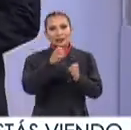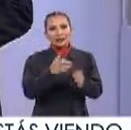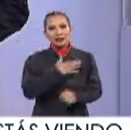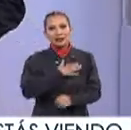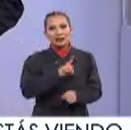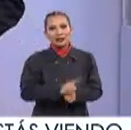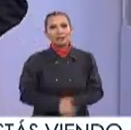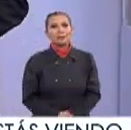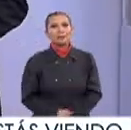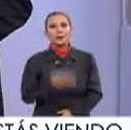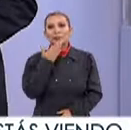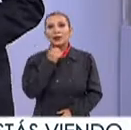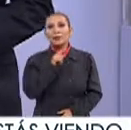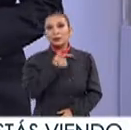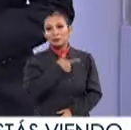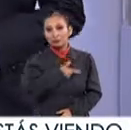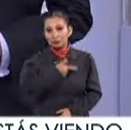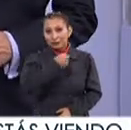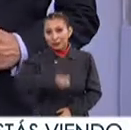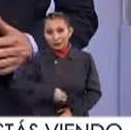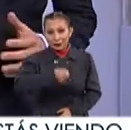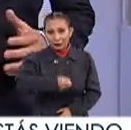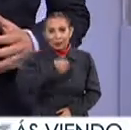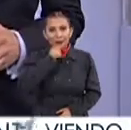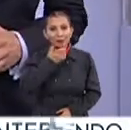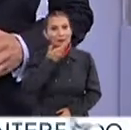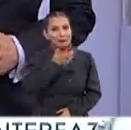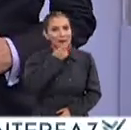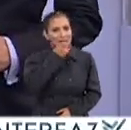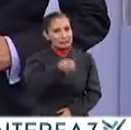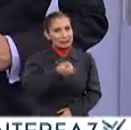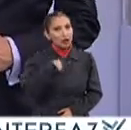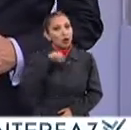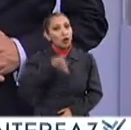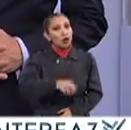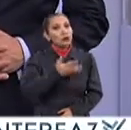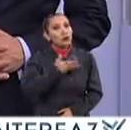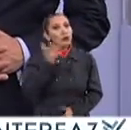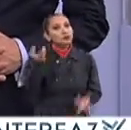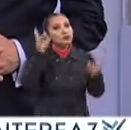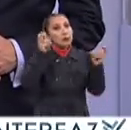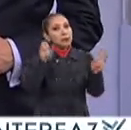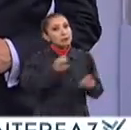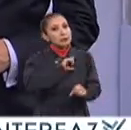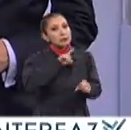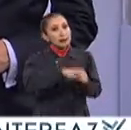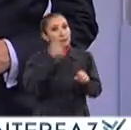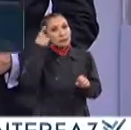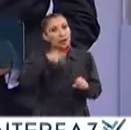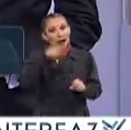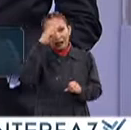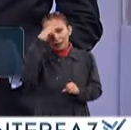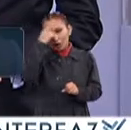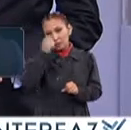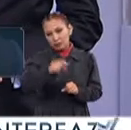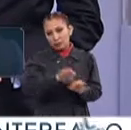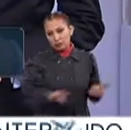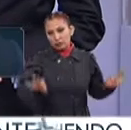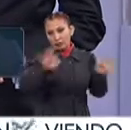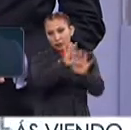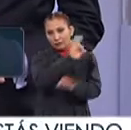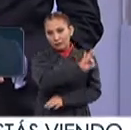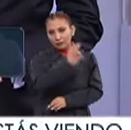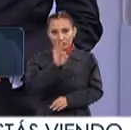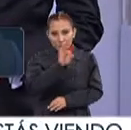¿cómo estás? Muy buenos días Muy bien Omar, me da muchísimo gusto saludarte y como bien lo mencionas hoy tenemos un programa especial para recordar esas importantes